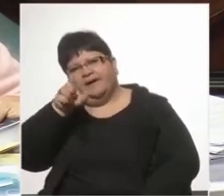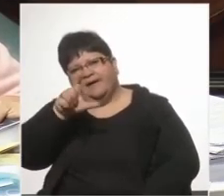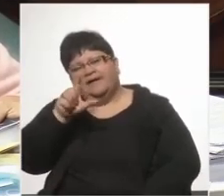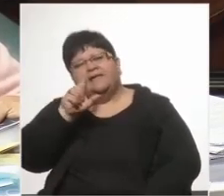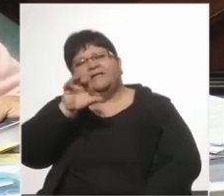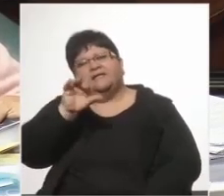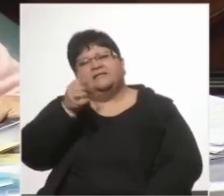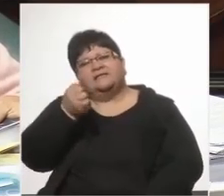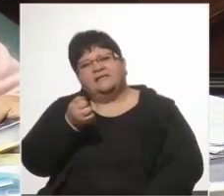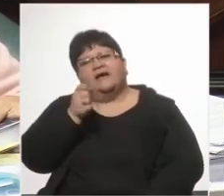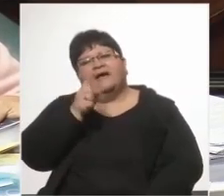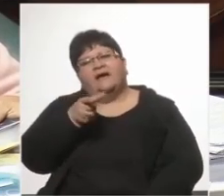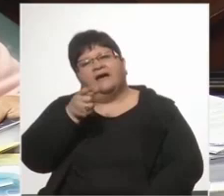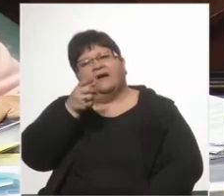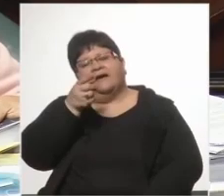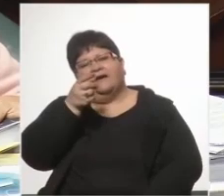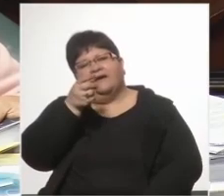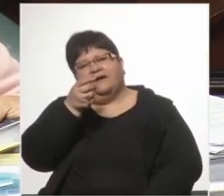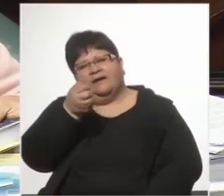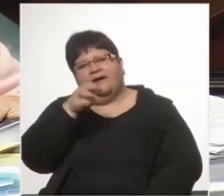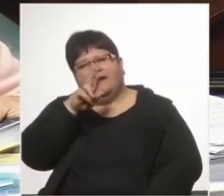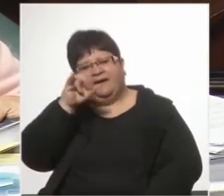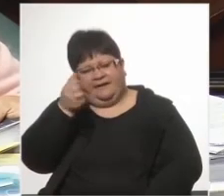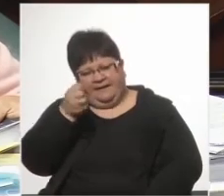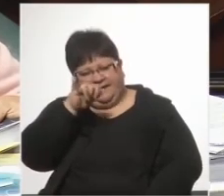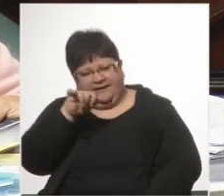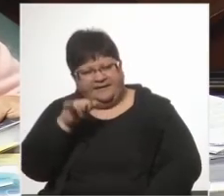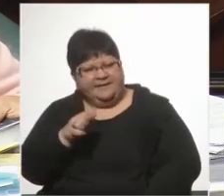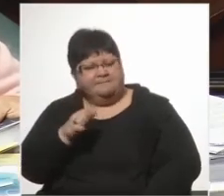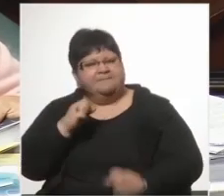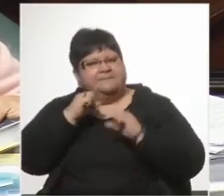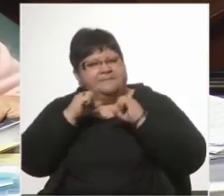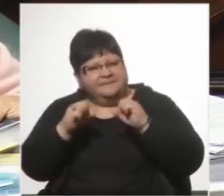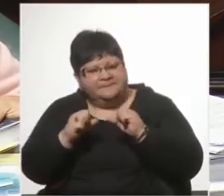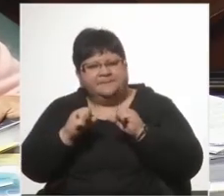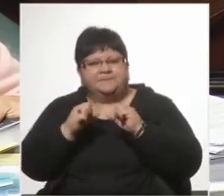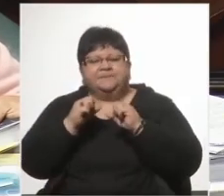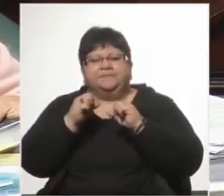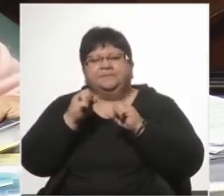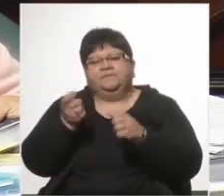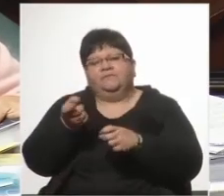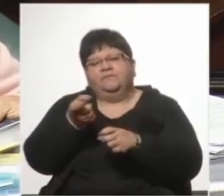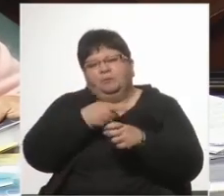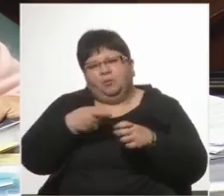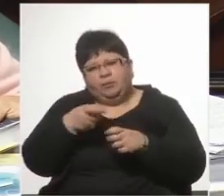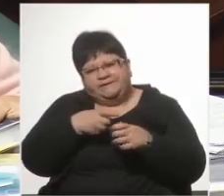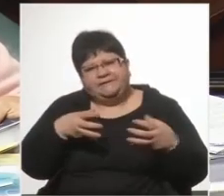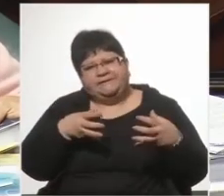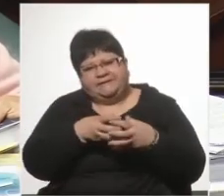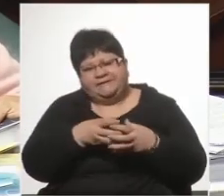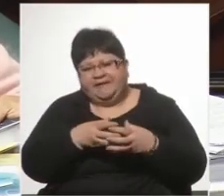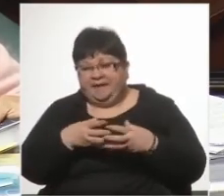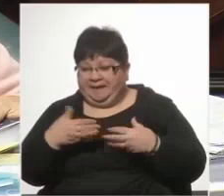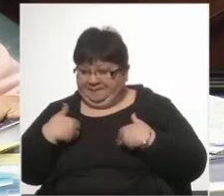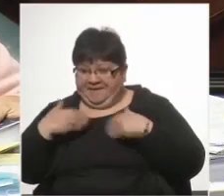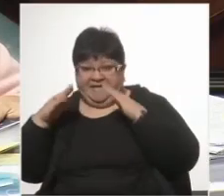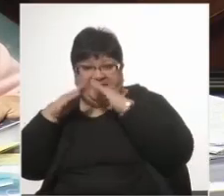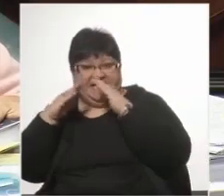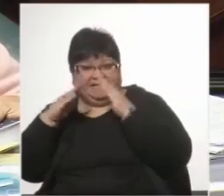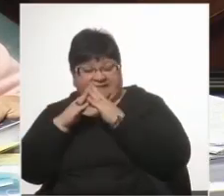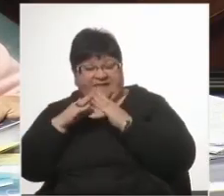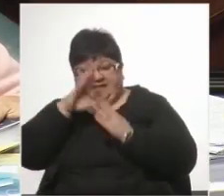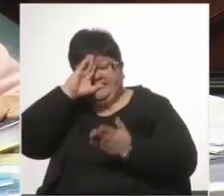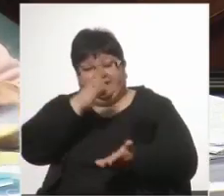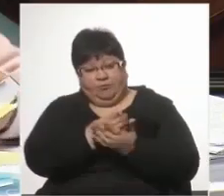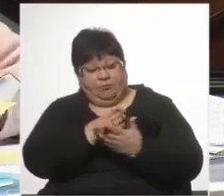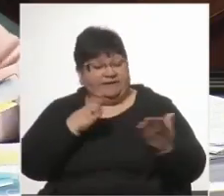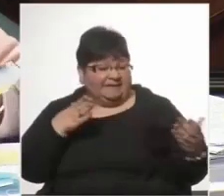Juventud Comunista. Amiga. Se reunía el Frente de la Juventud Comunista en mi casa, en dictadura.